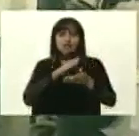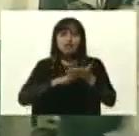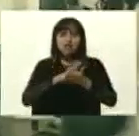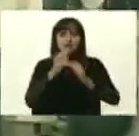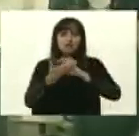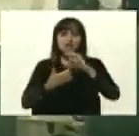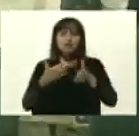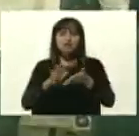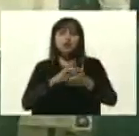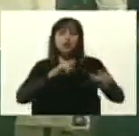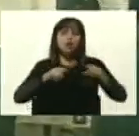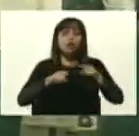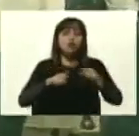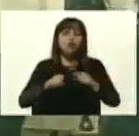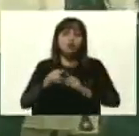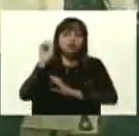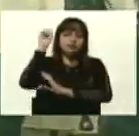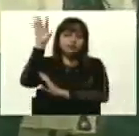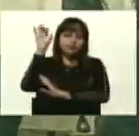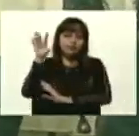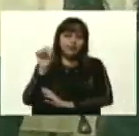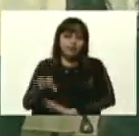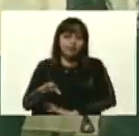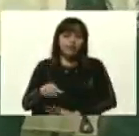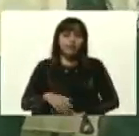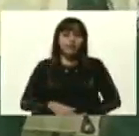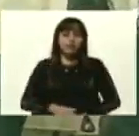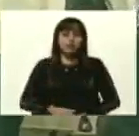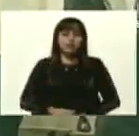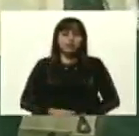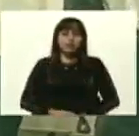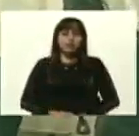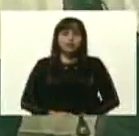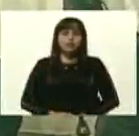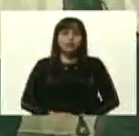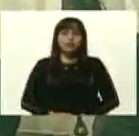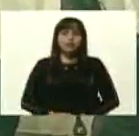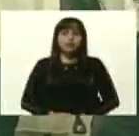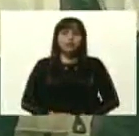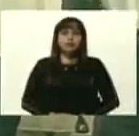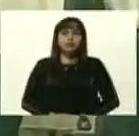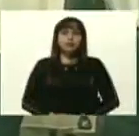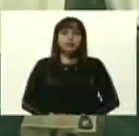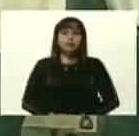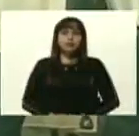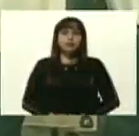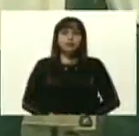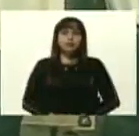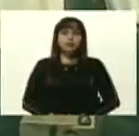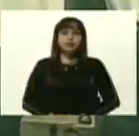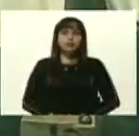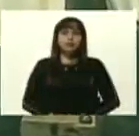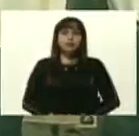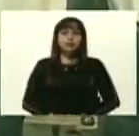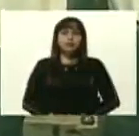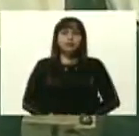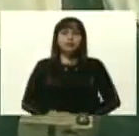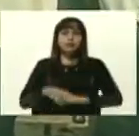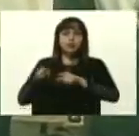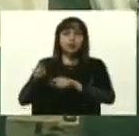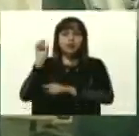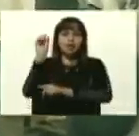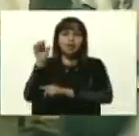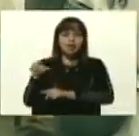el tema del control de tráfico. Esto es un controlador de tráfico, como llaman coloquialmente un semáforo. Y es una